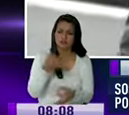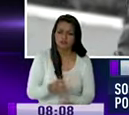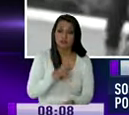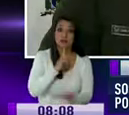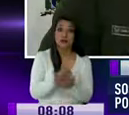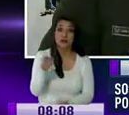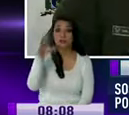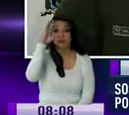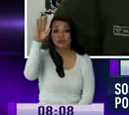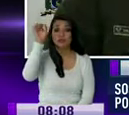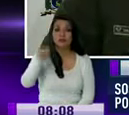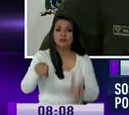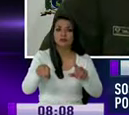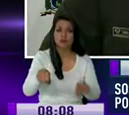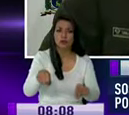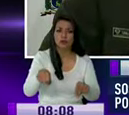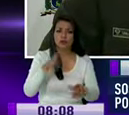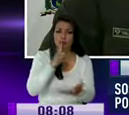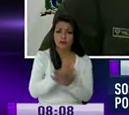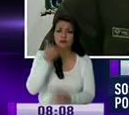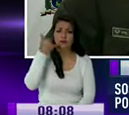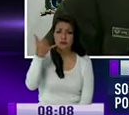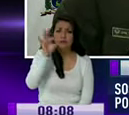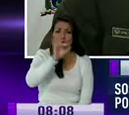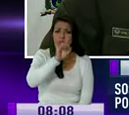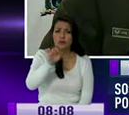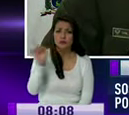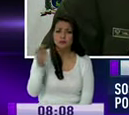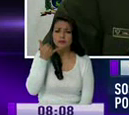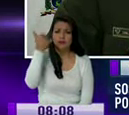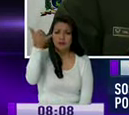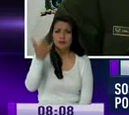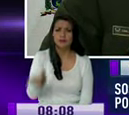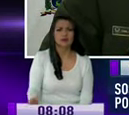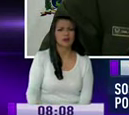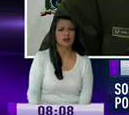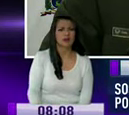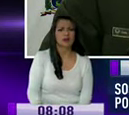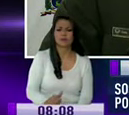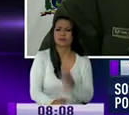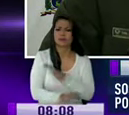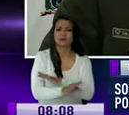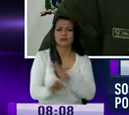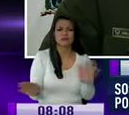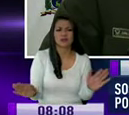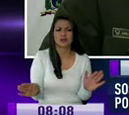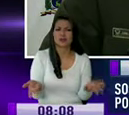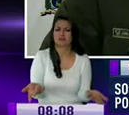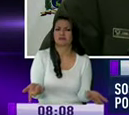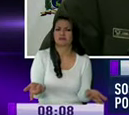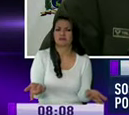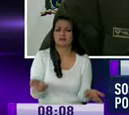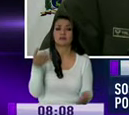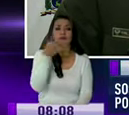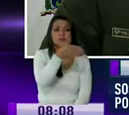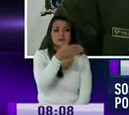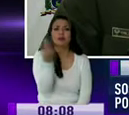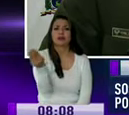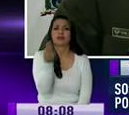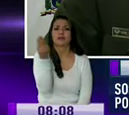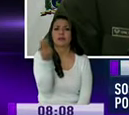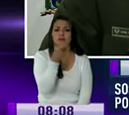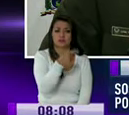realmente ese es un policía. Llame al 911. Realmente ya se pasa la delincuencia. Y sobre todo van donde los muchachos,